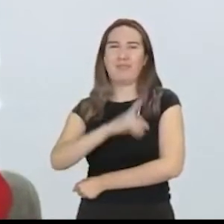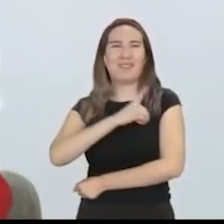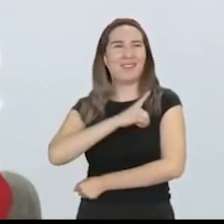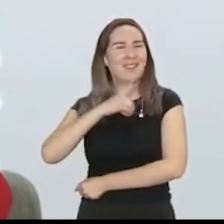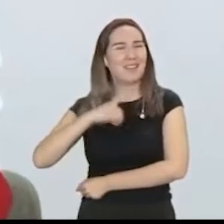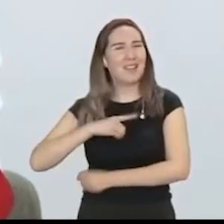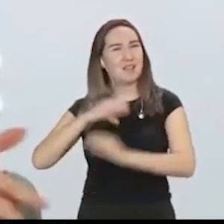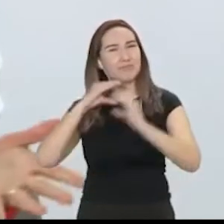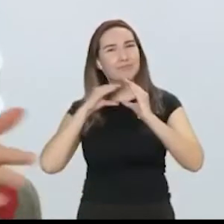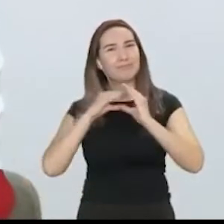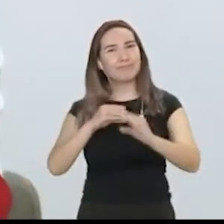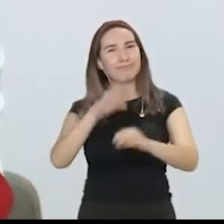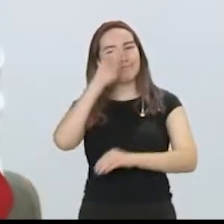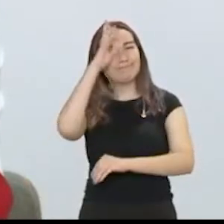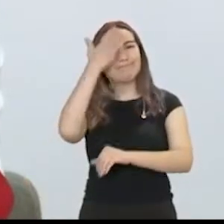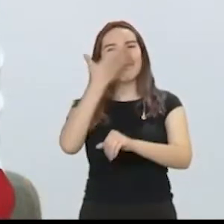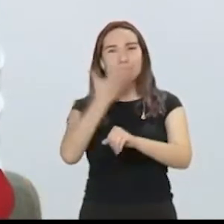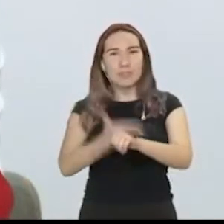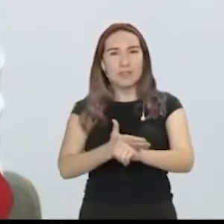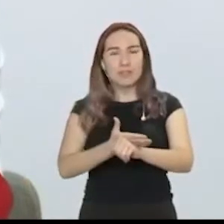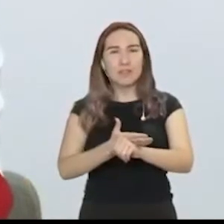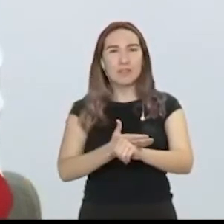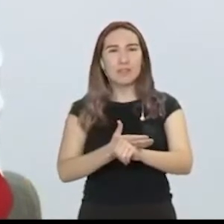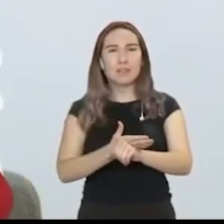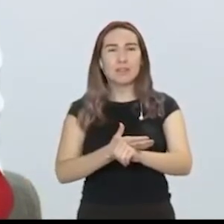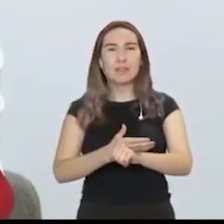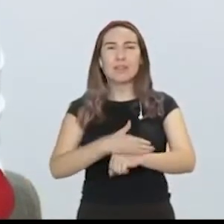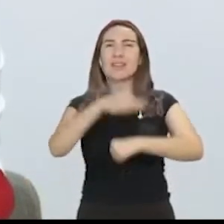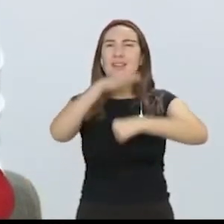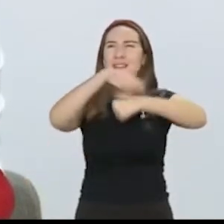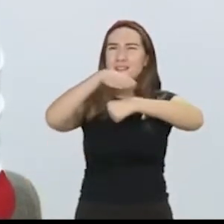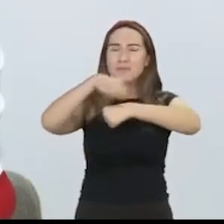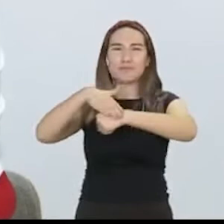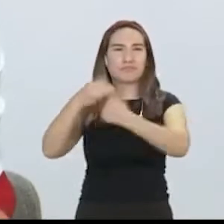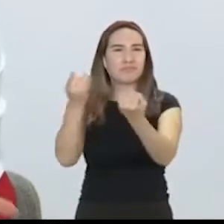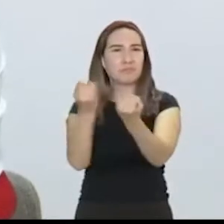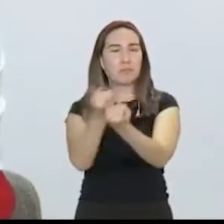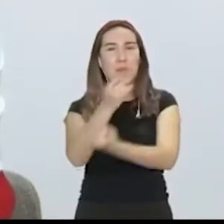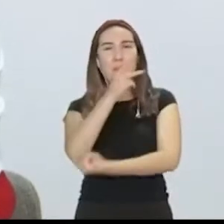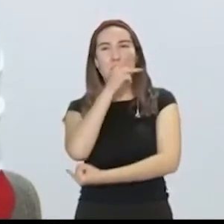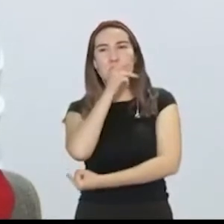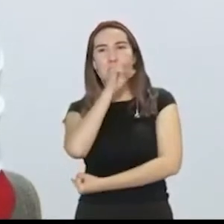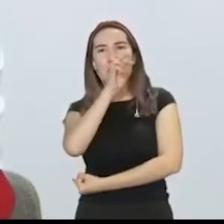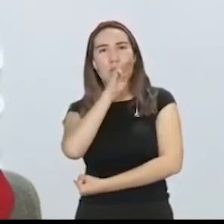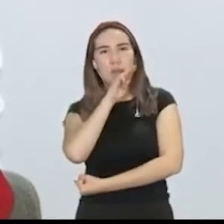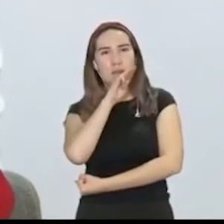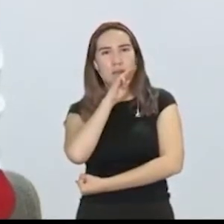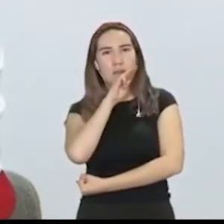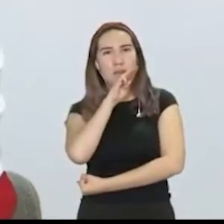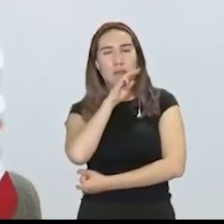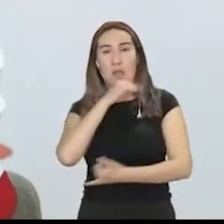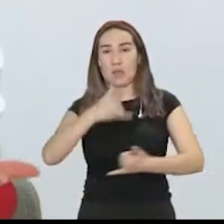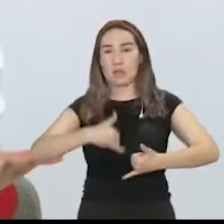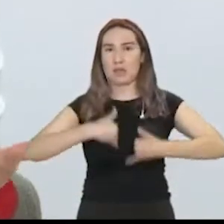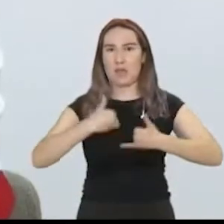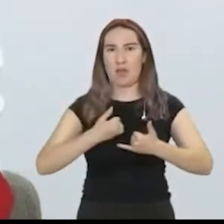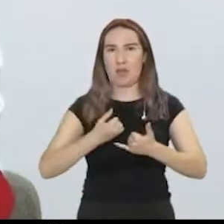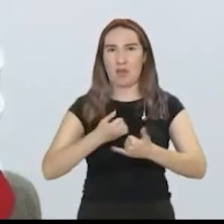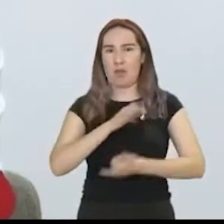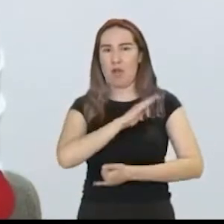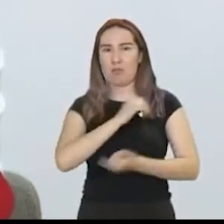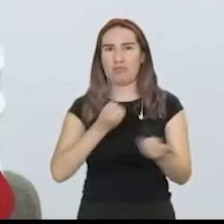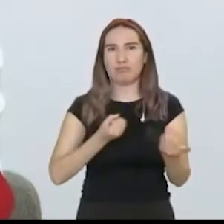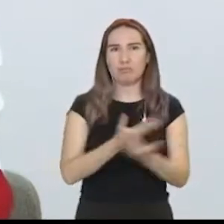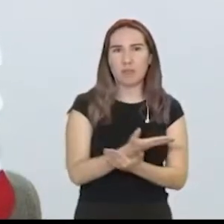responsabilidad y pues aquí el llamado a los padres, el llamado a los padres porque si el joven tiene oportunidad de salir, es porque también los